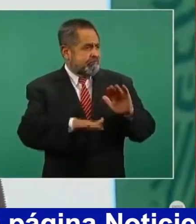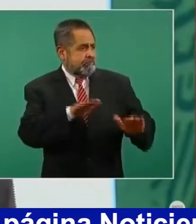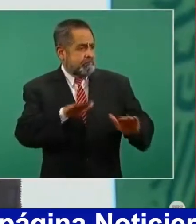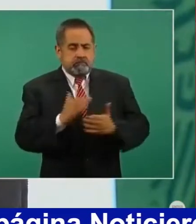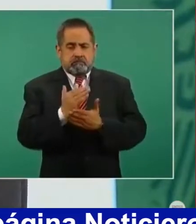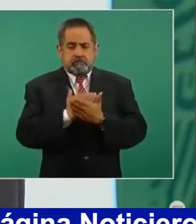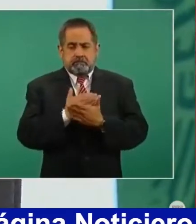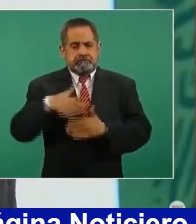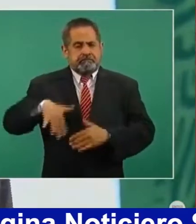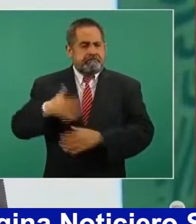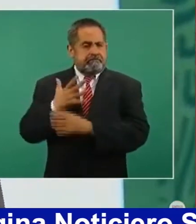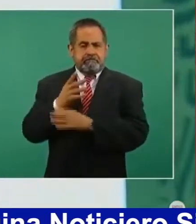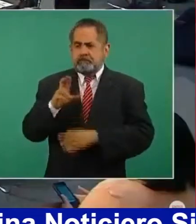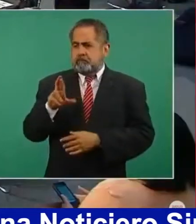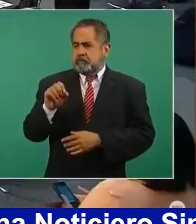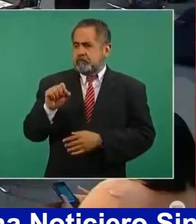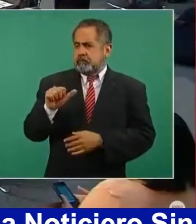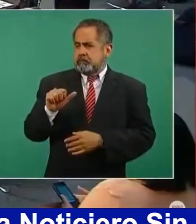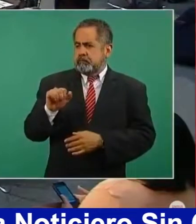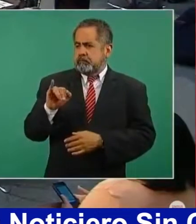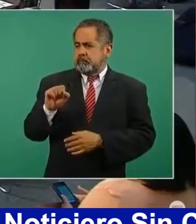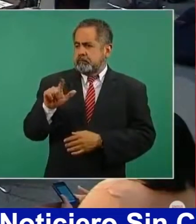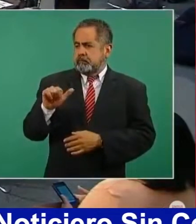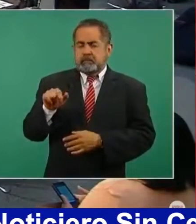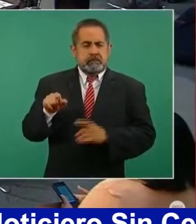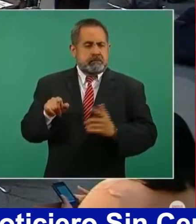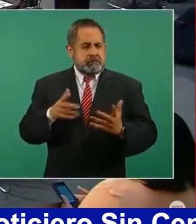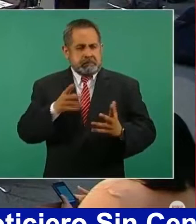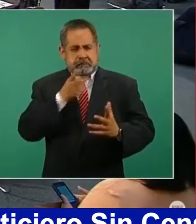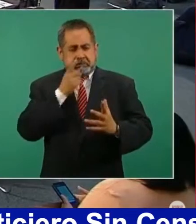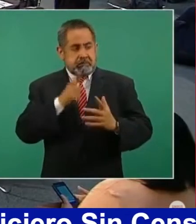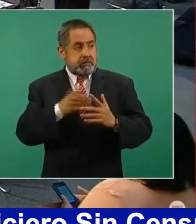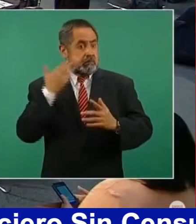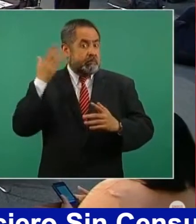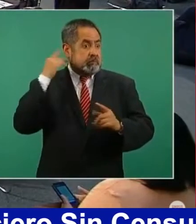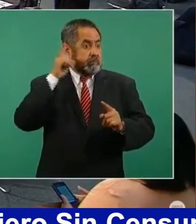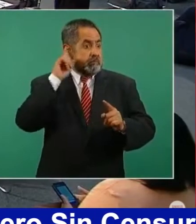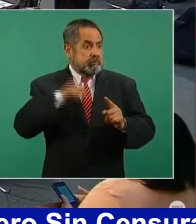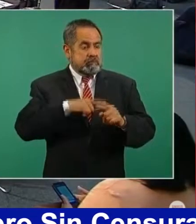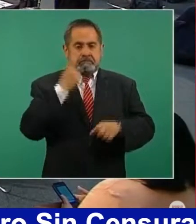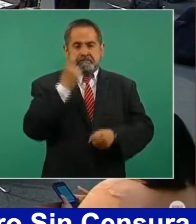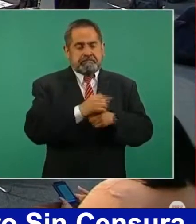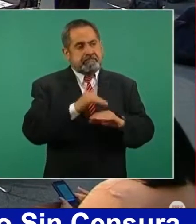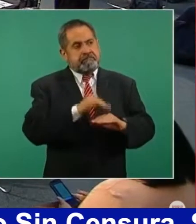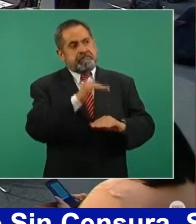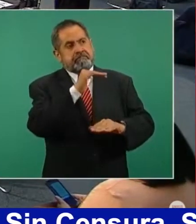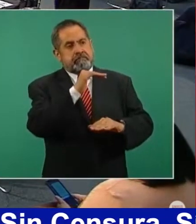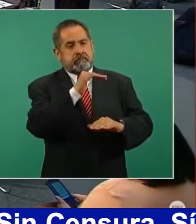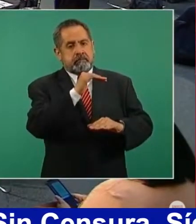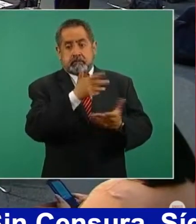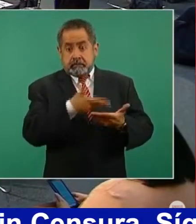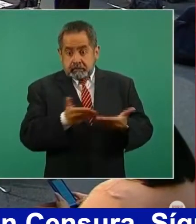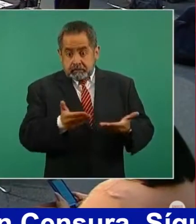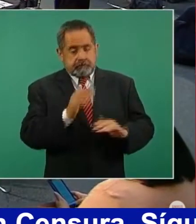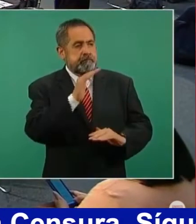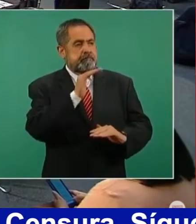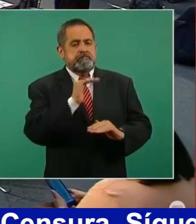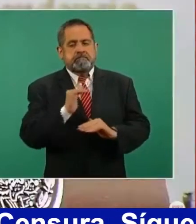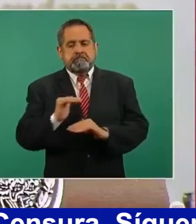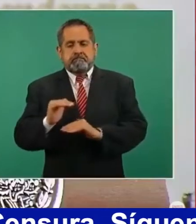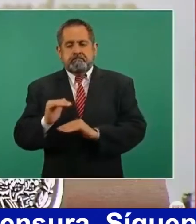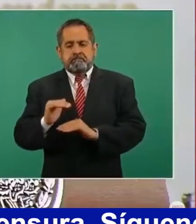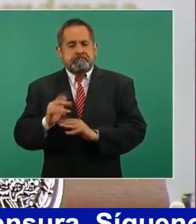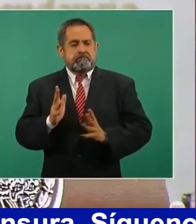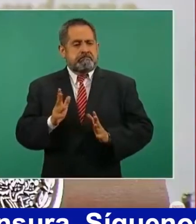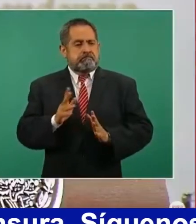secretaria Rosa Isela estaba entre los primeros lugares y ya bajó en estos